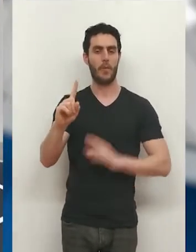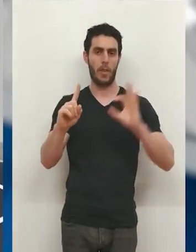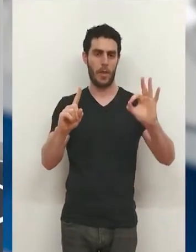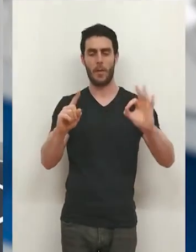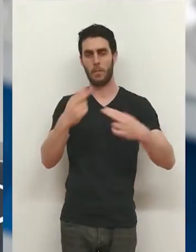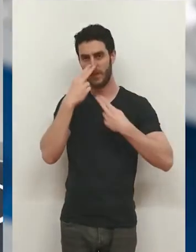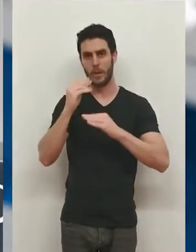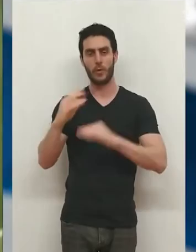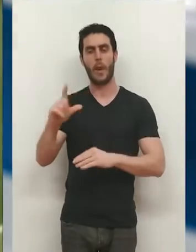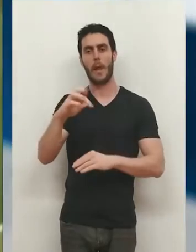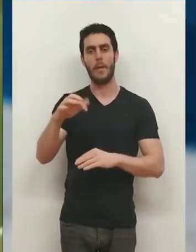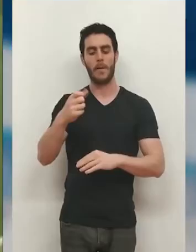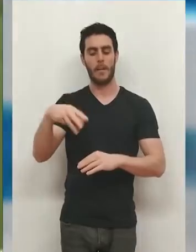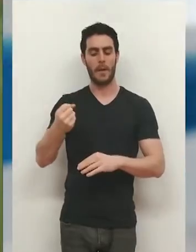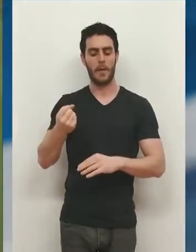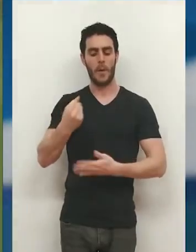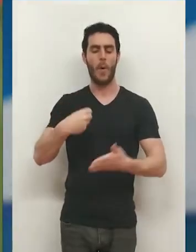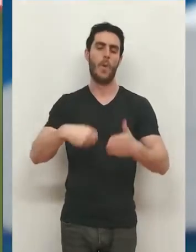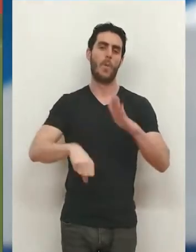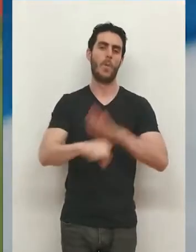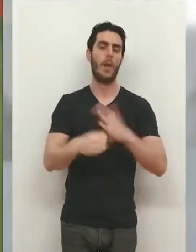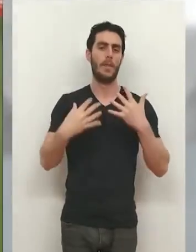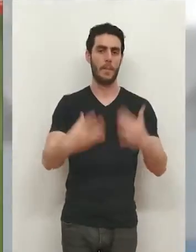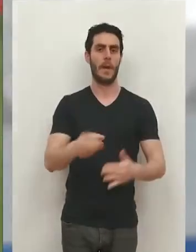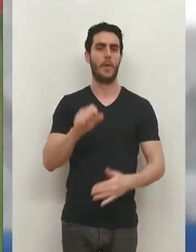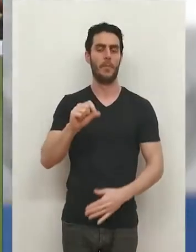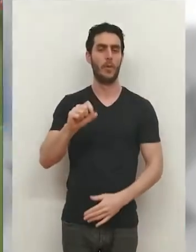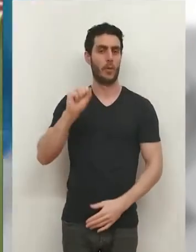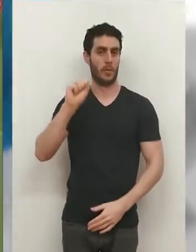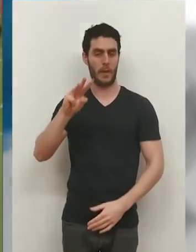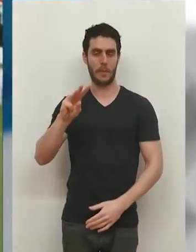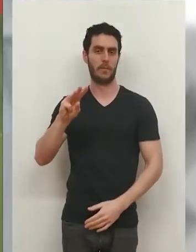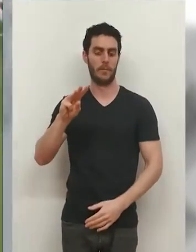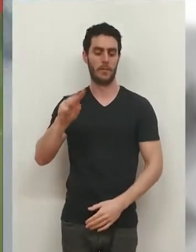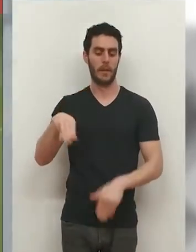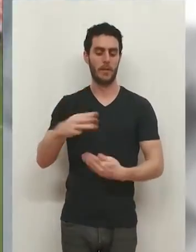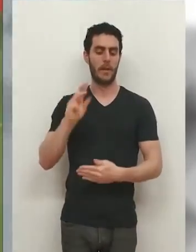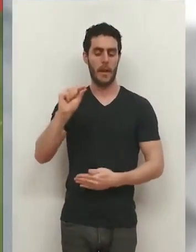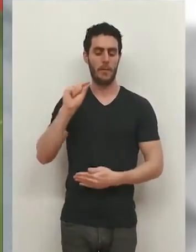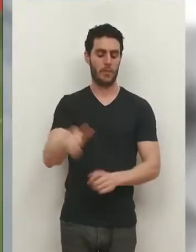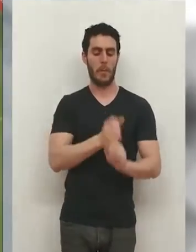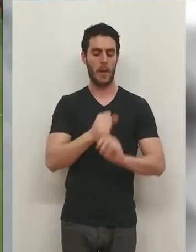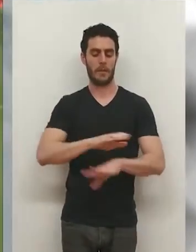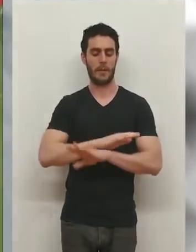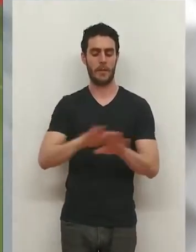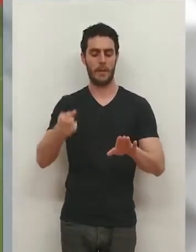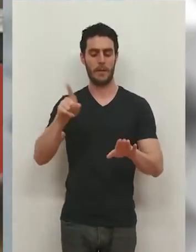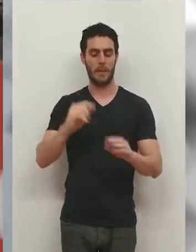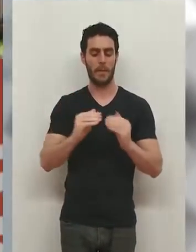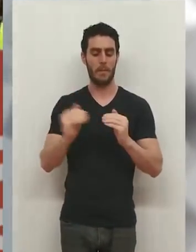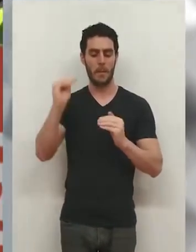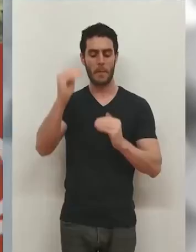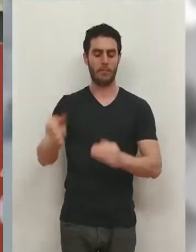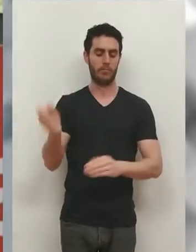cero en su visita a Lezama. Con un tempranero gol que llegó en el tercer minuto de juego, el filial rojiblanco consiguió llevarse los tres puntos y superar en la